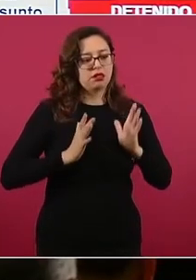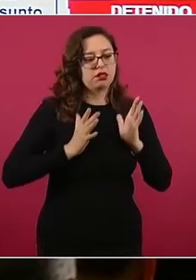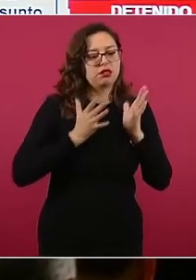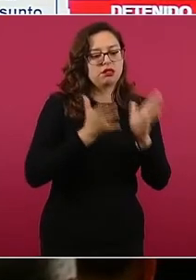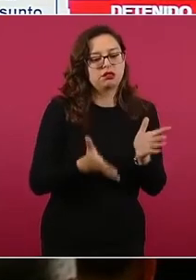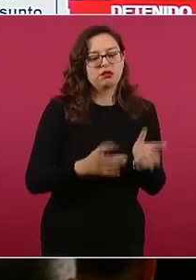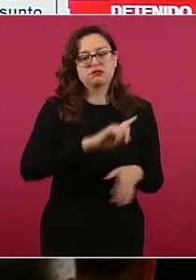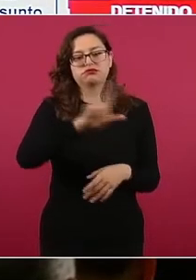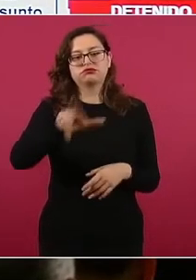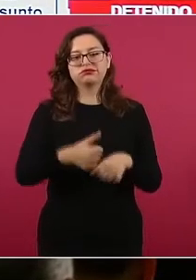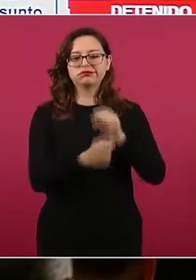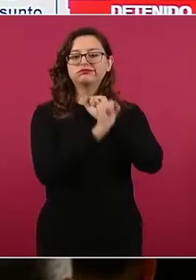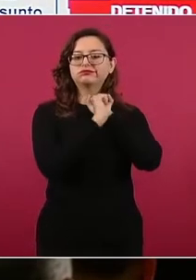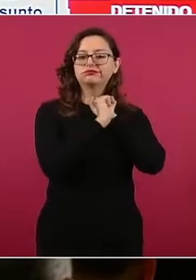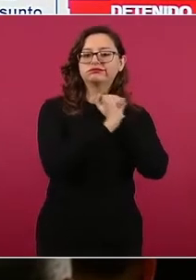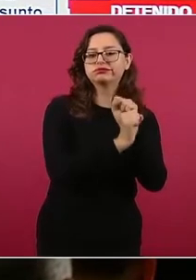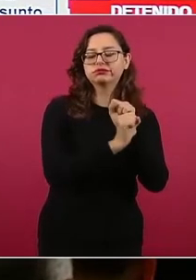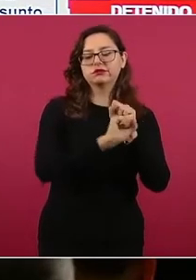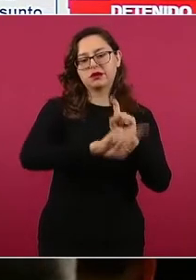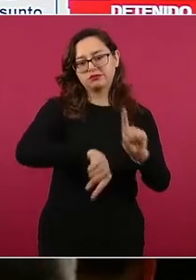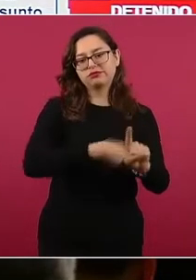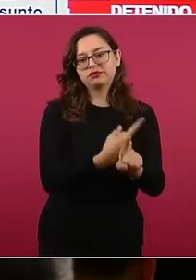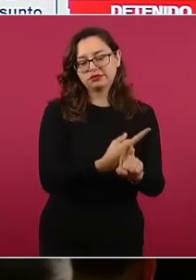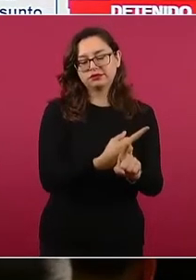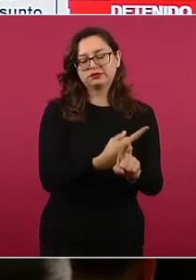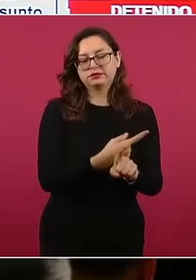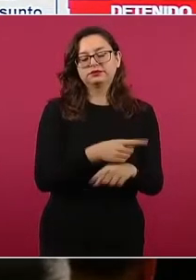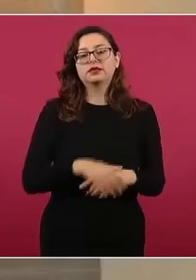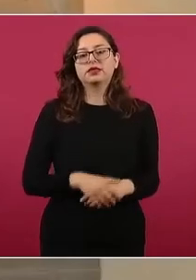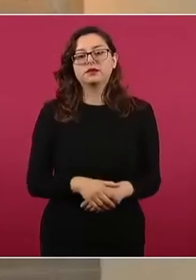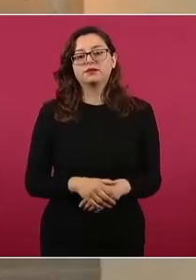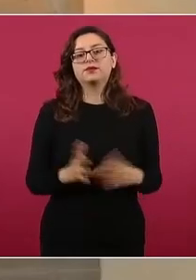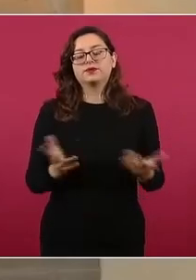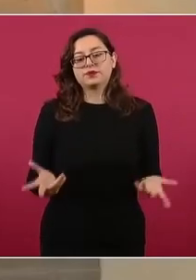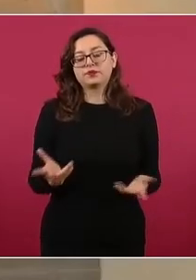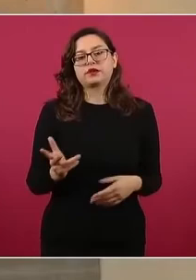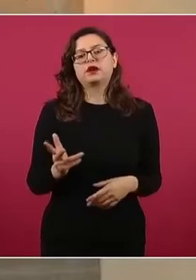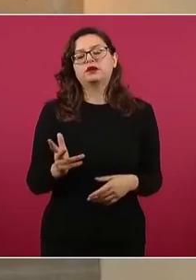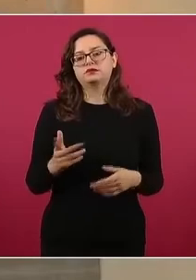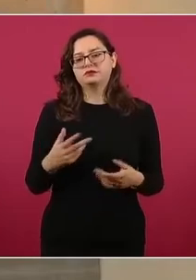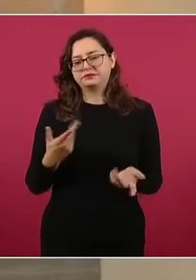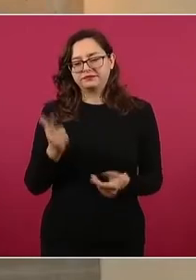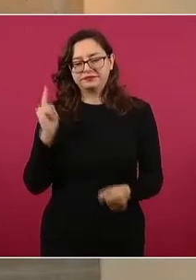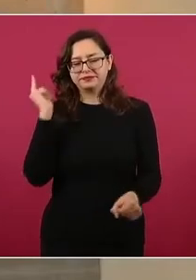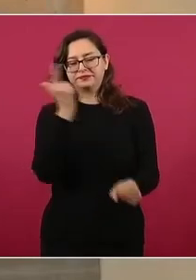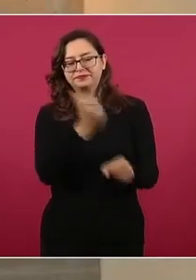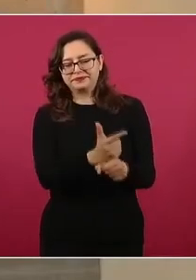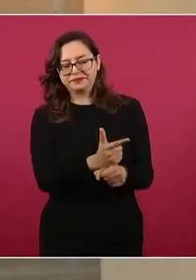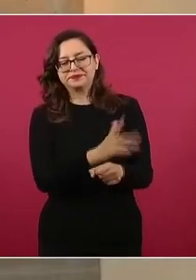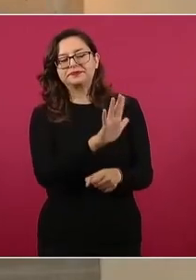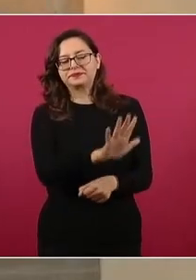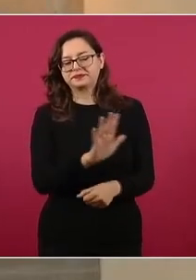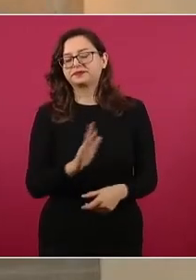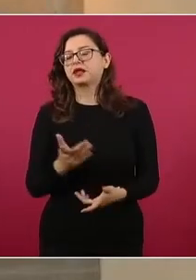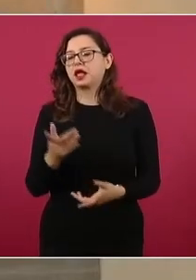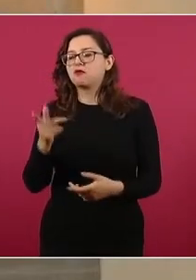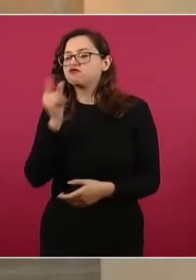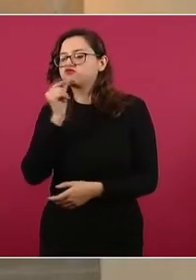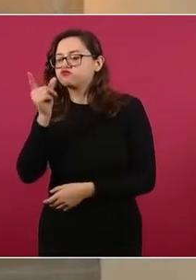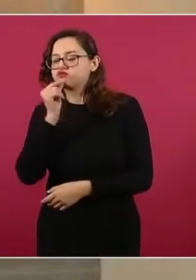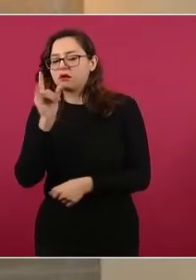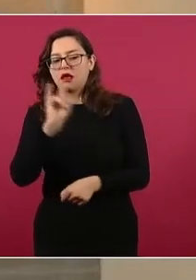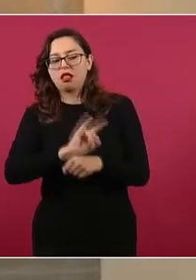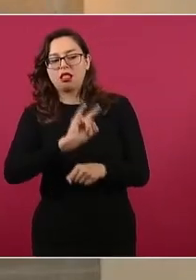forzada. Se concretó una cita en un motel, se hizo la operación encubierta y